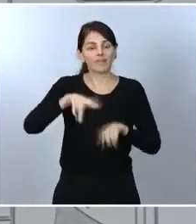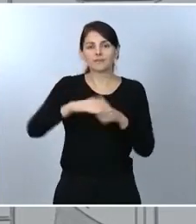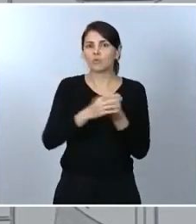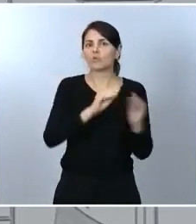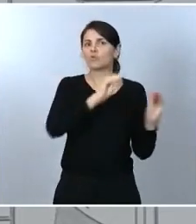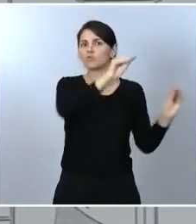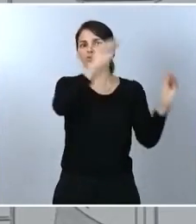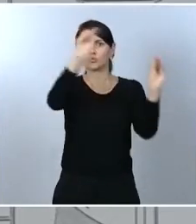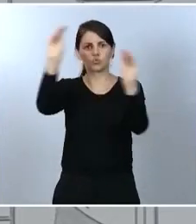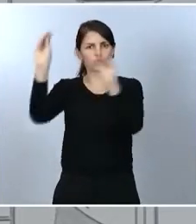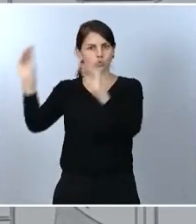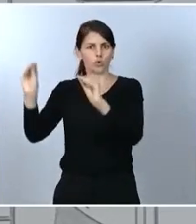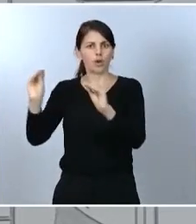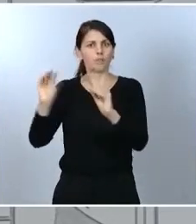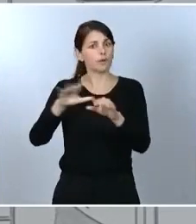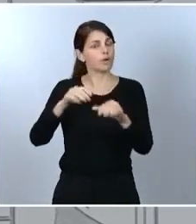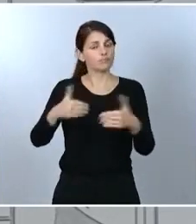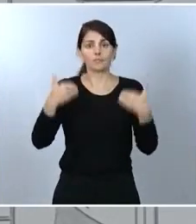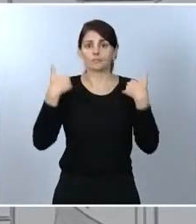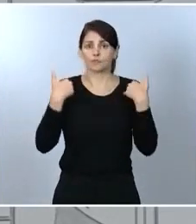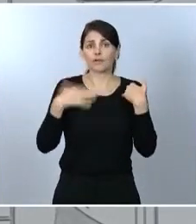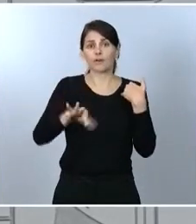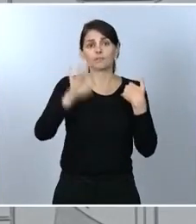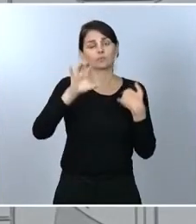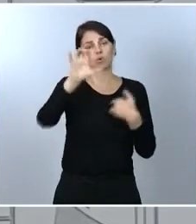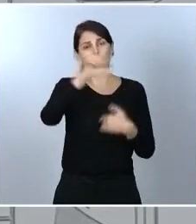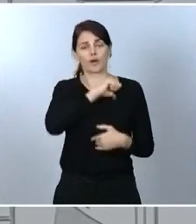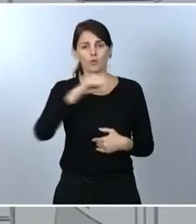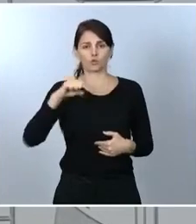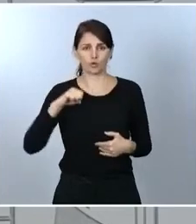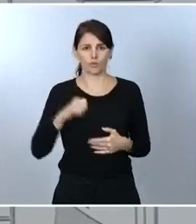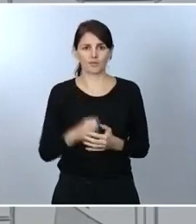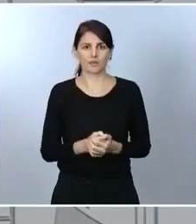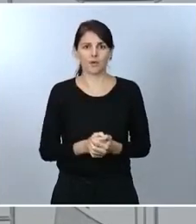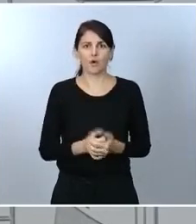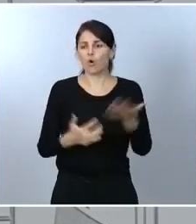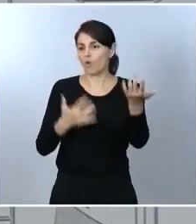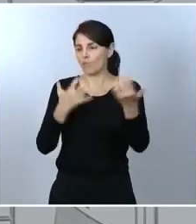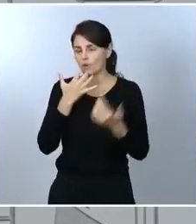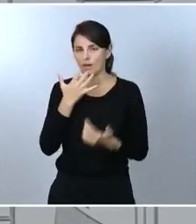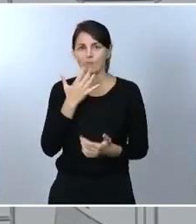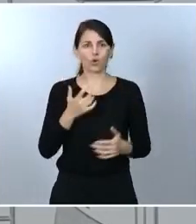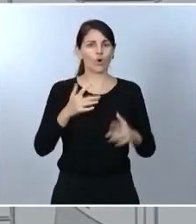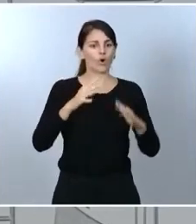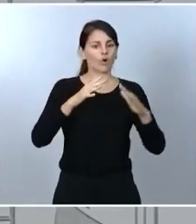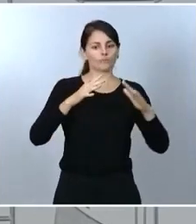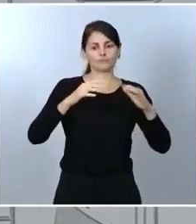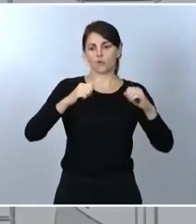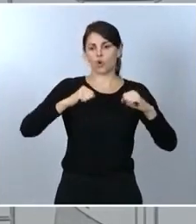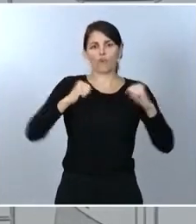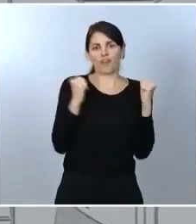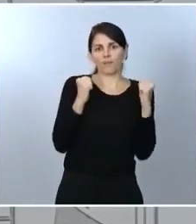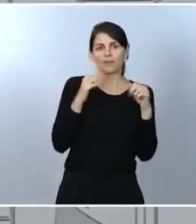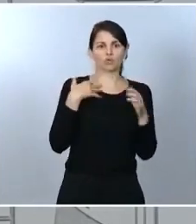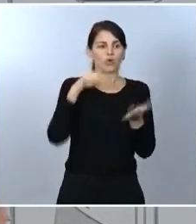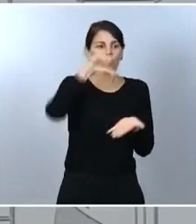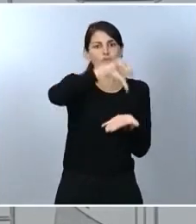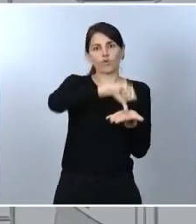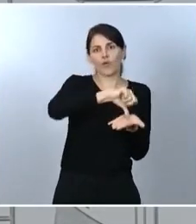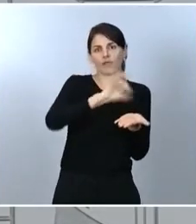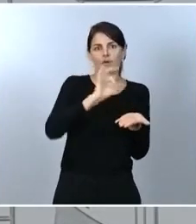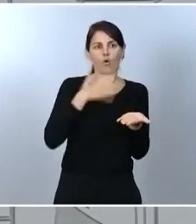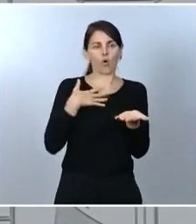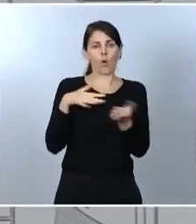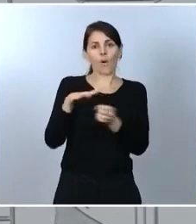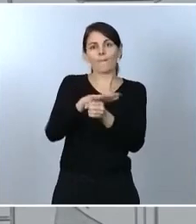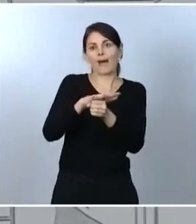uno de los territorios. Si el confinamiento se produce en una ciudad, en un barrio o en toda una provincia o